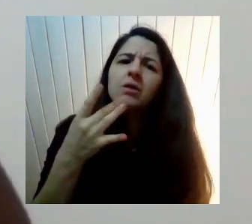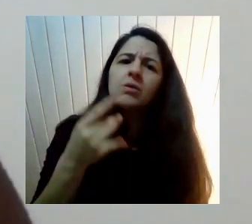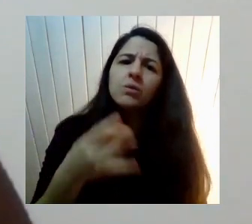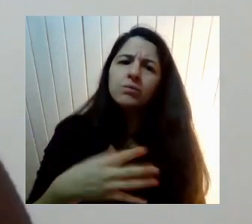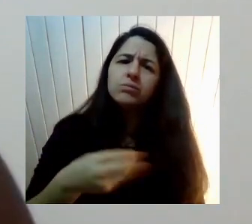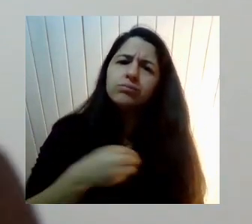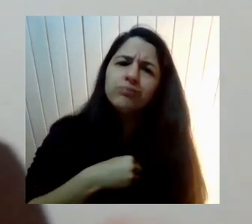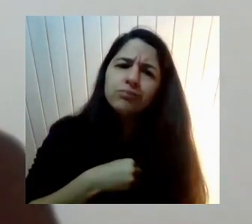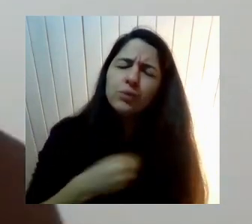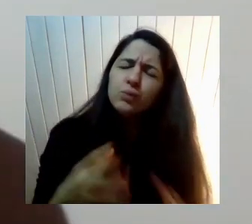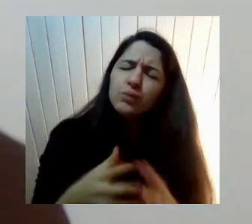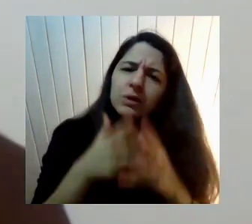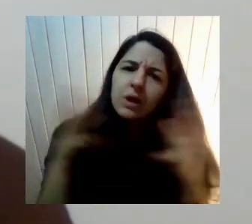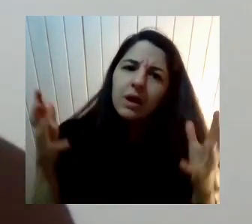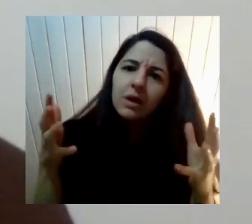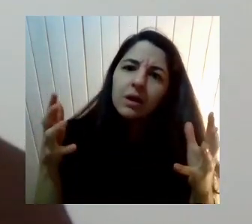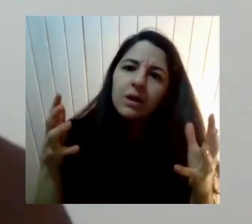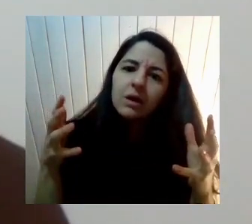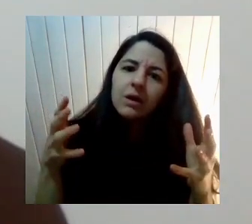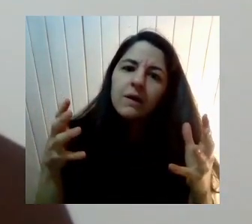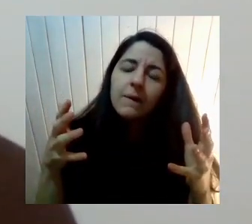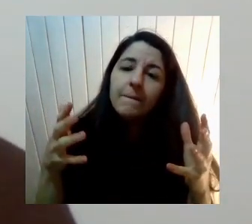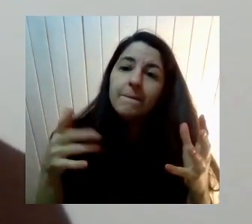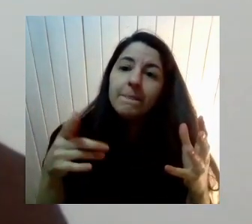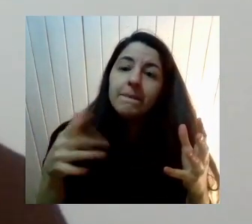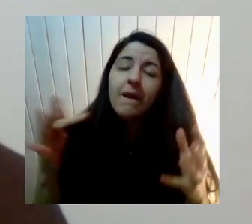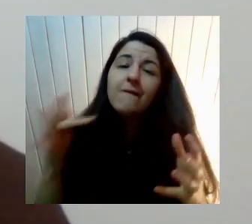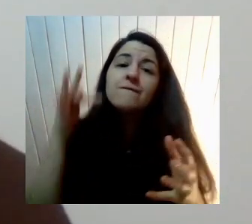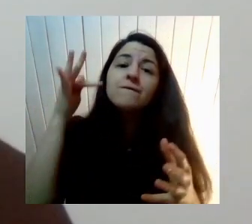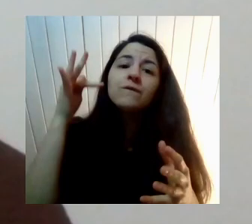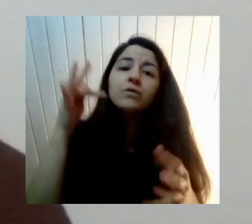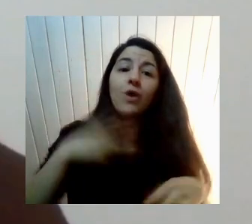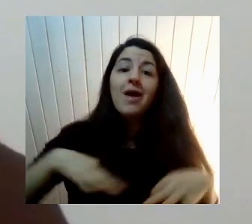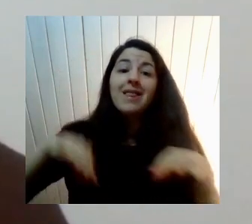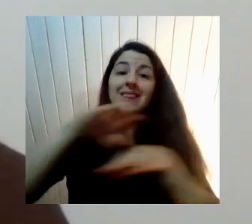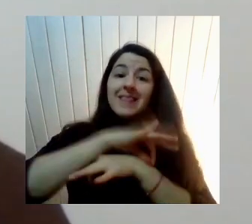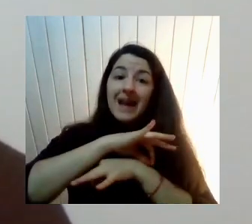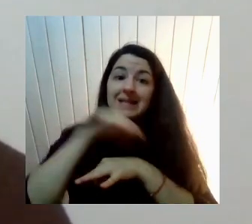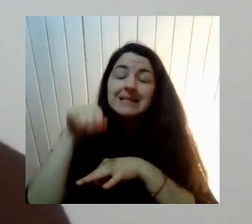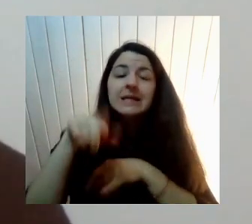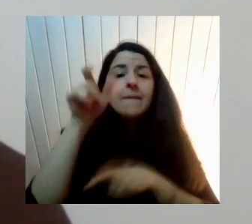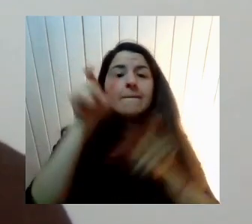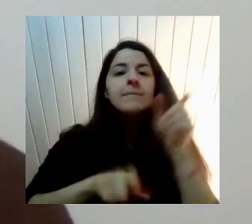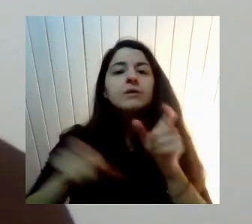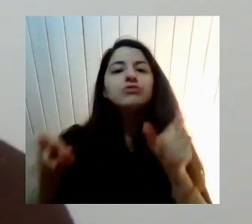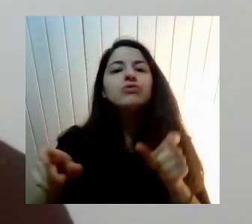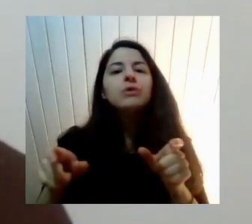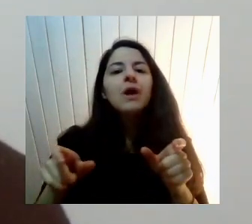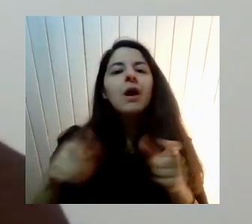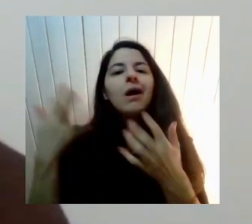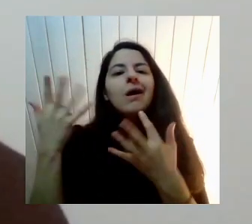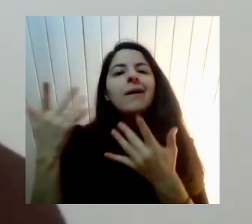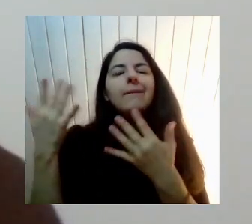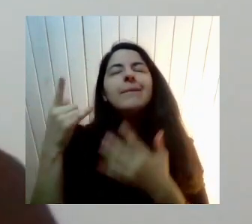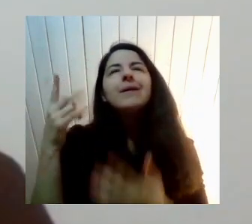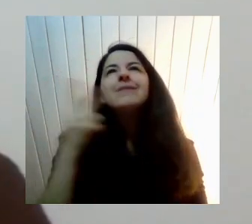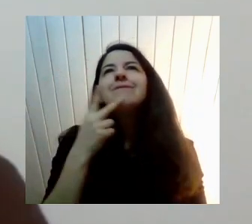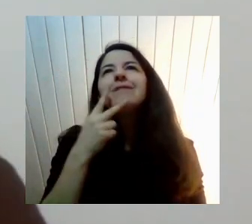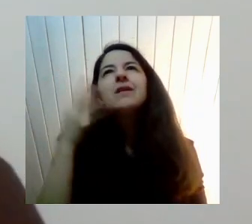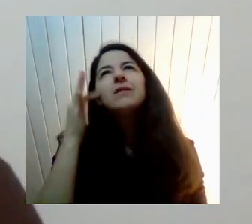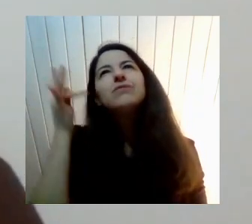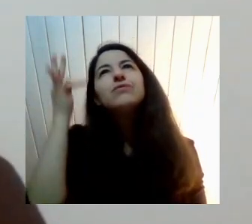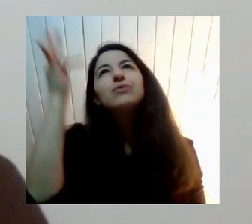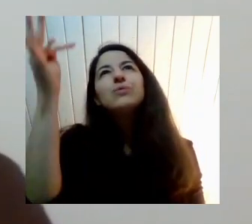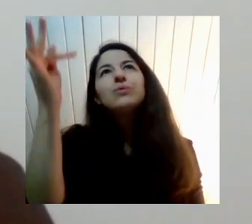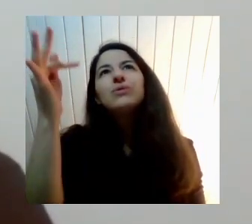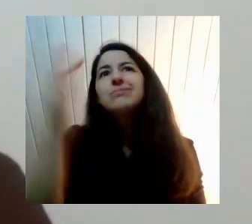Como las expectativas De vida Que tienen las personas Trans O que tenían Hasta hace Muy pocos años Eran 30 y tantos años Digamos Y en eso